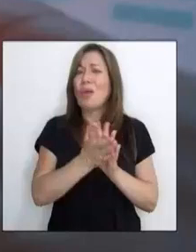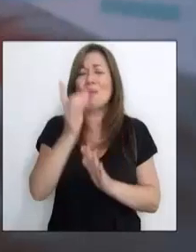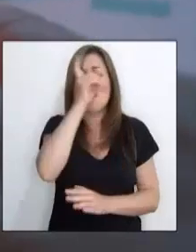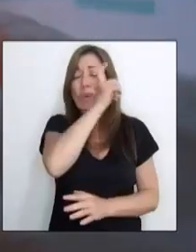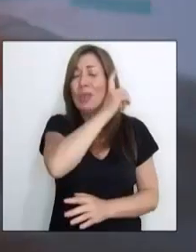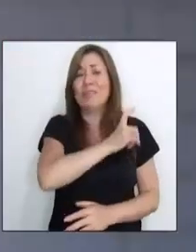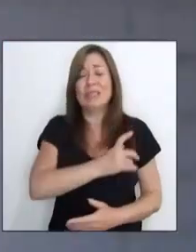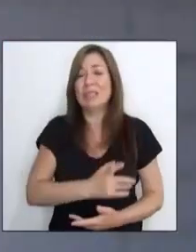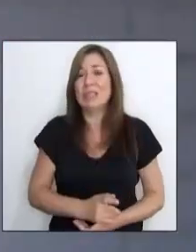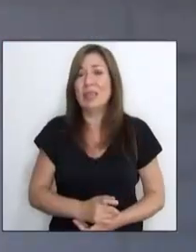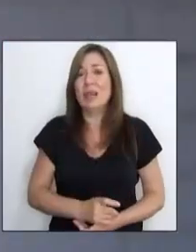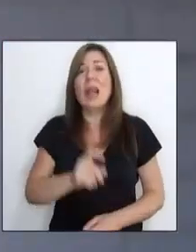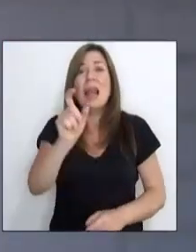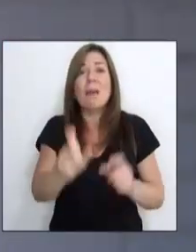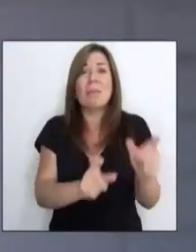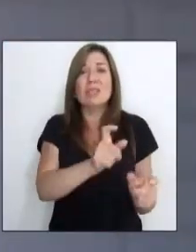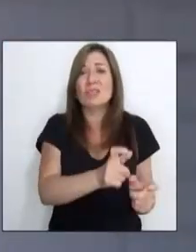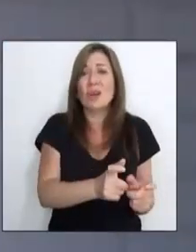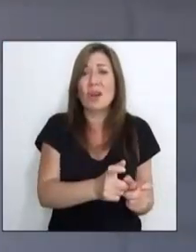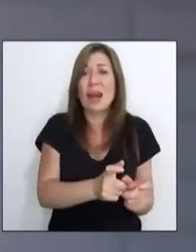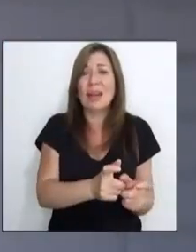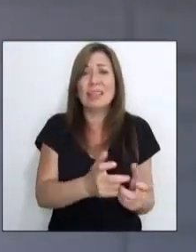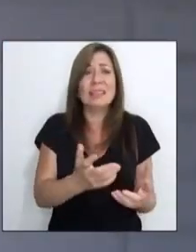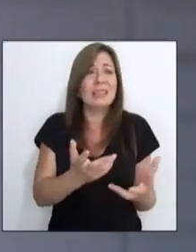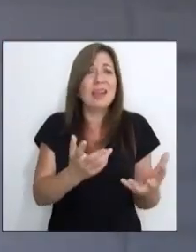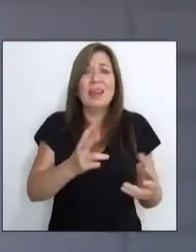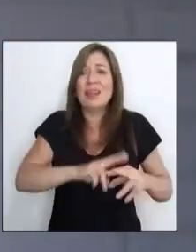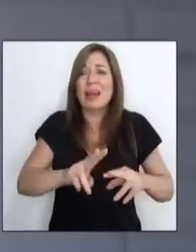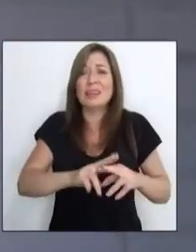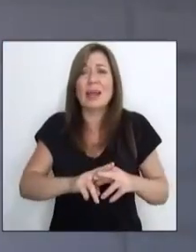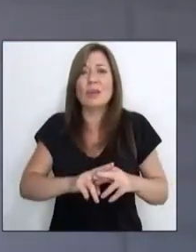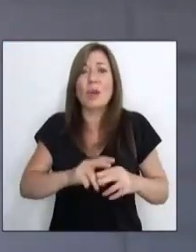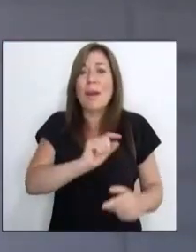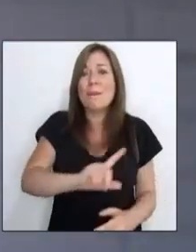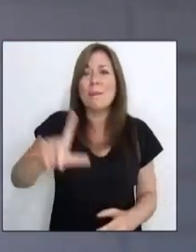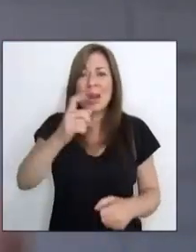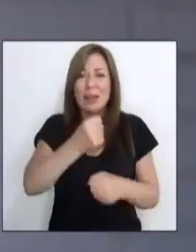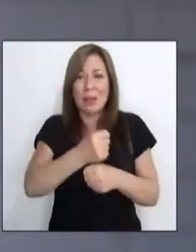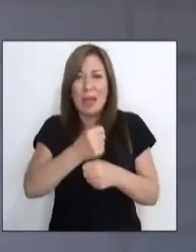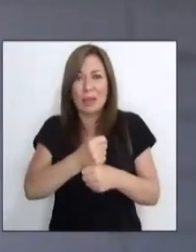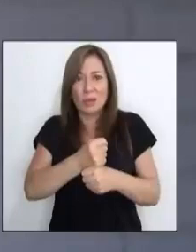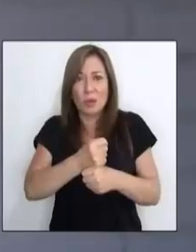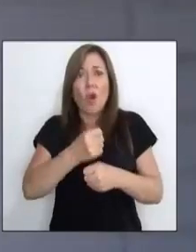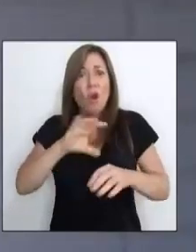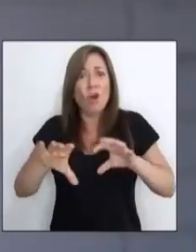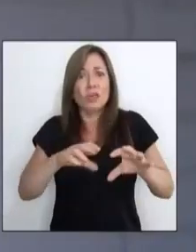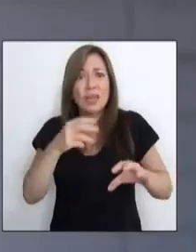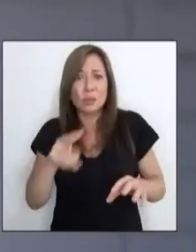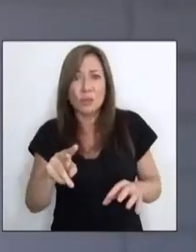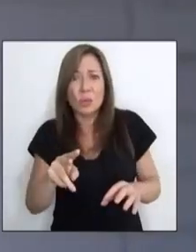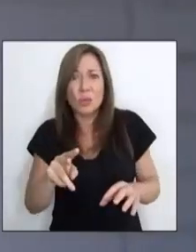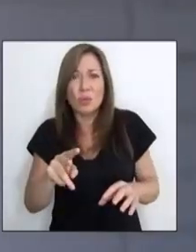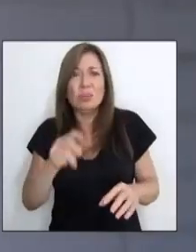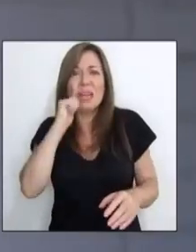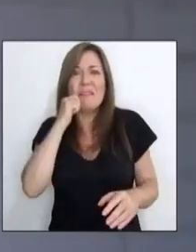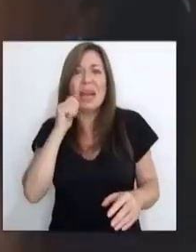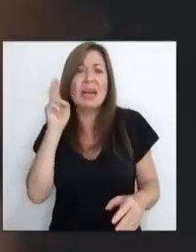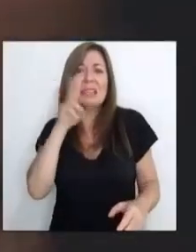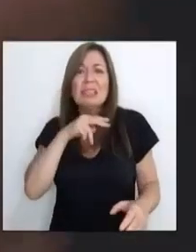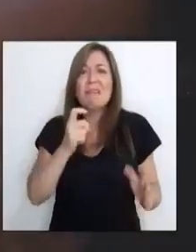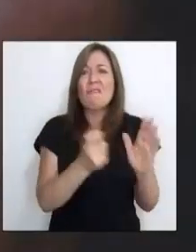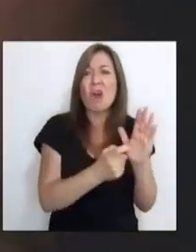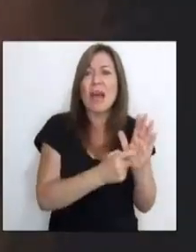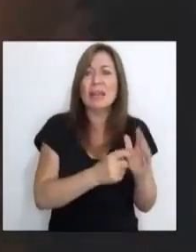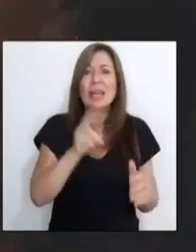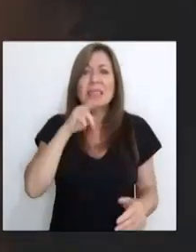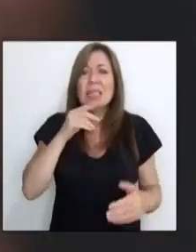Es todo tan engorroso que la gente está haciendo sus emprendimientos o sus cosas a lo negro.